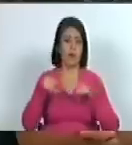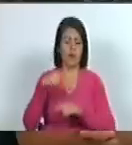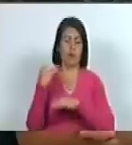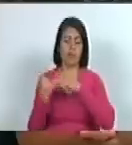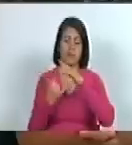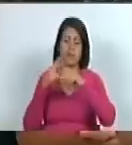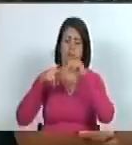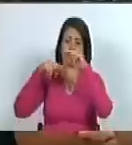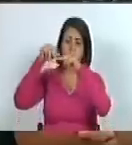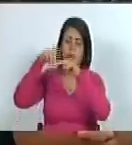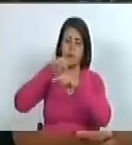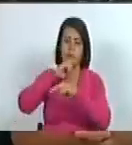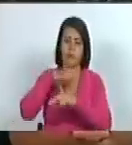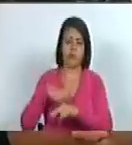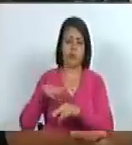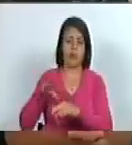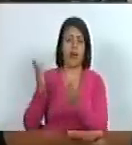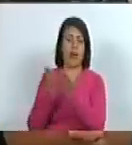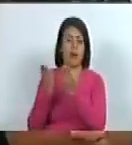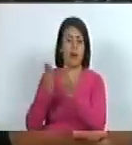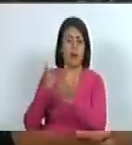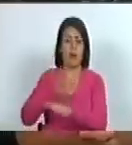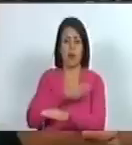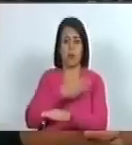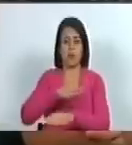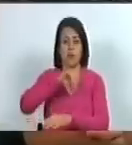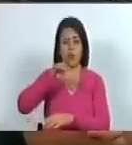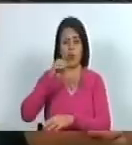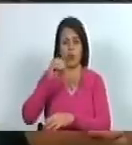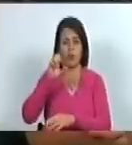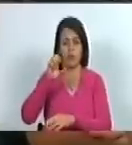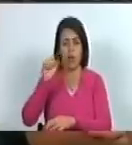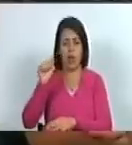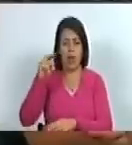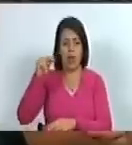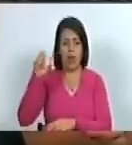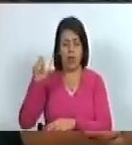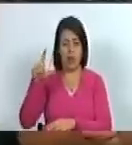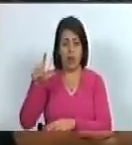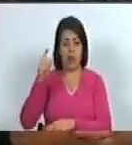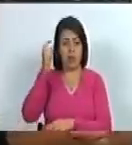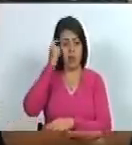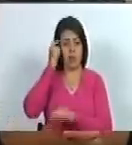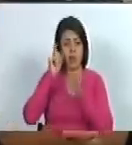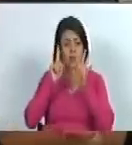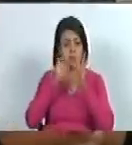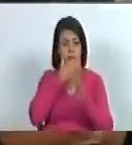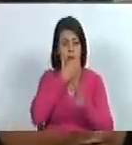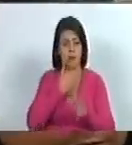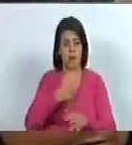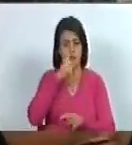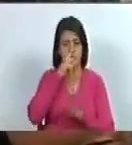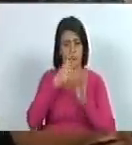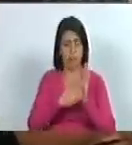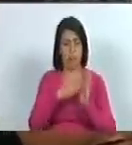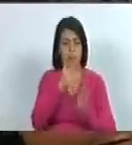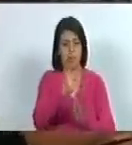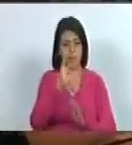estructura histórica de la José Ángel Lamas y gracias a Dios que desde el día 6 de diciembre del